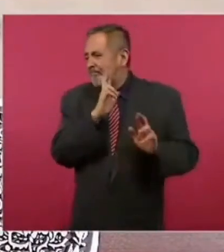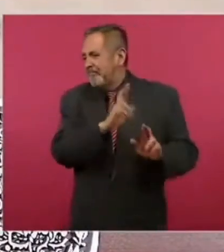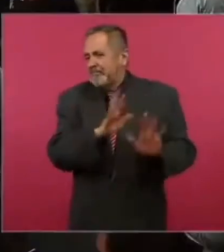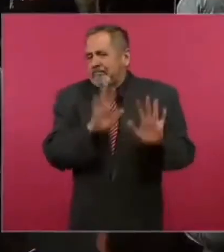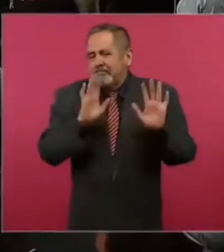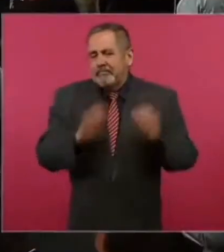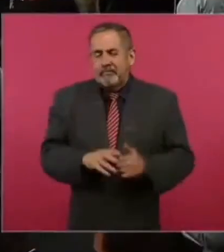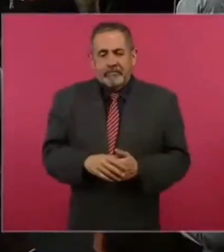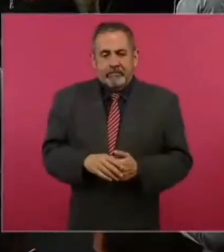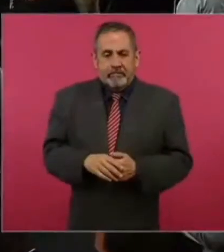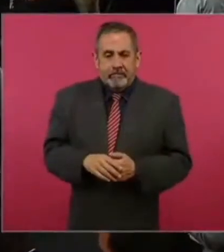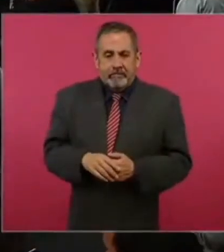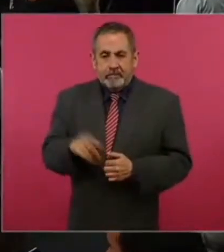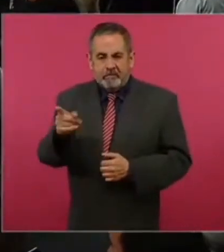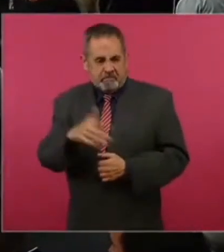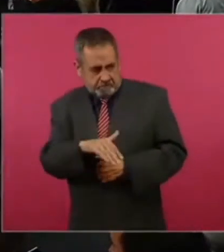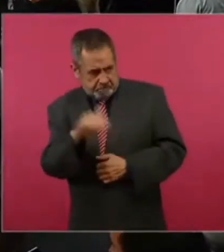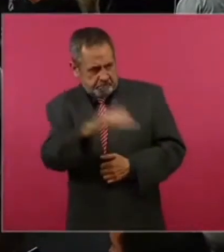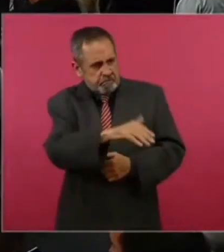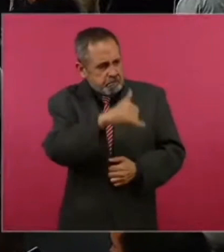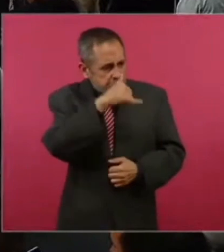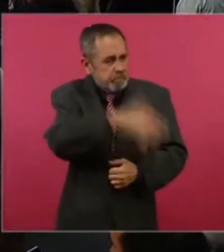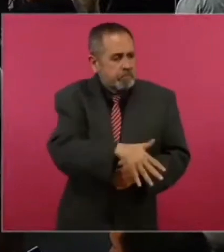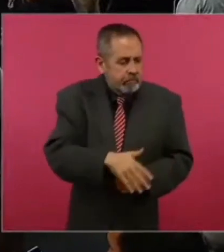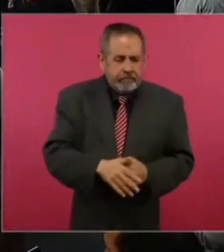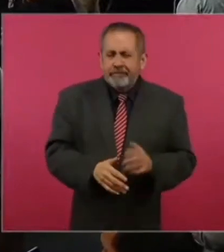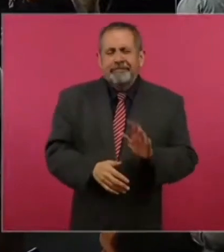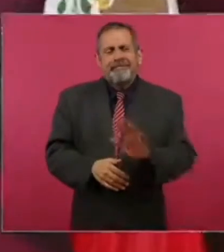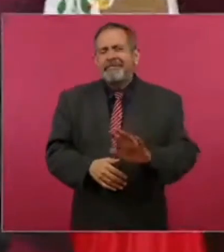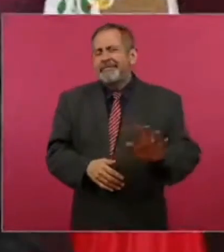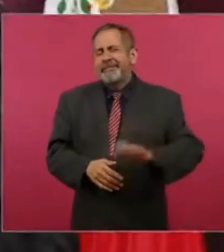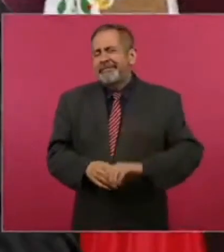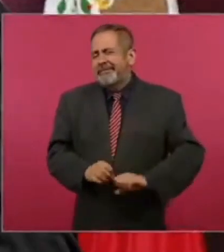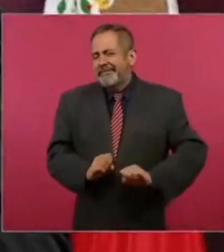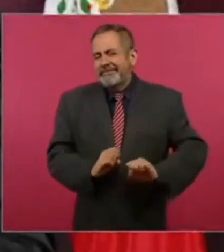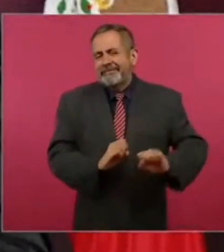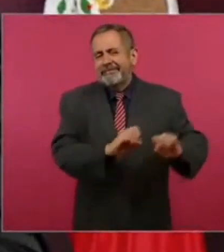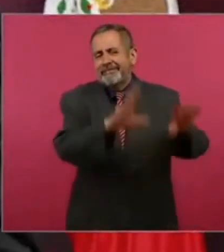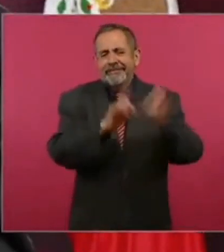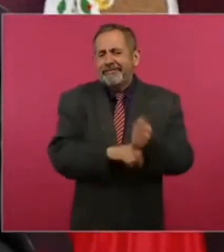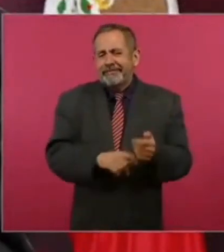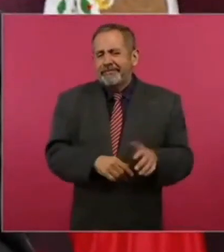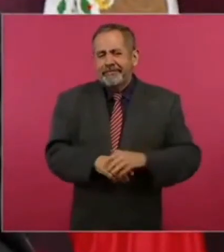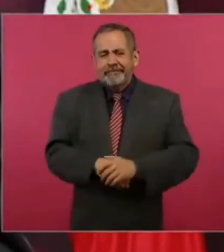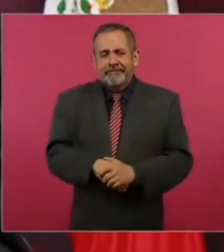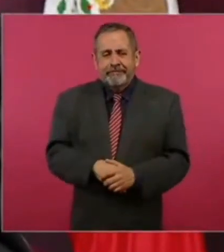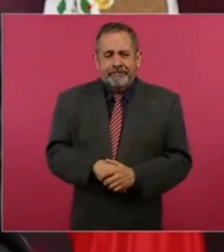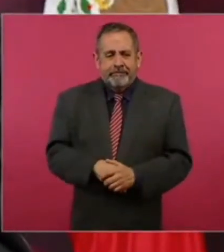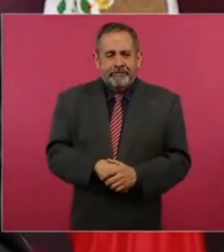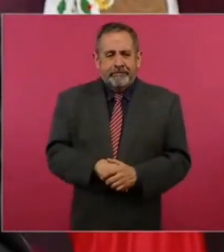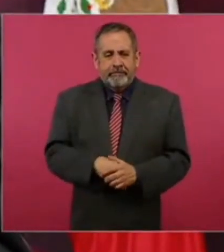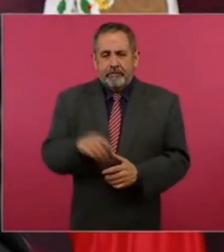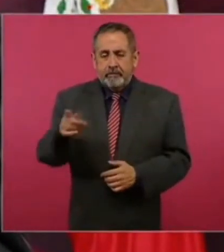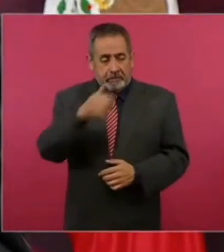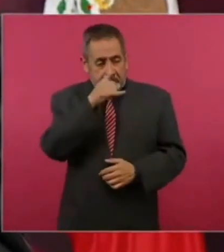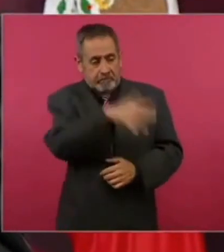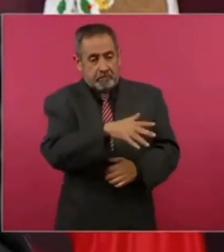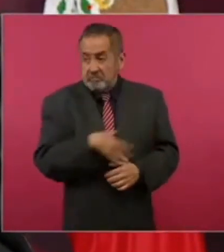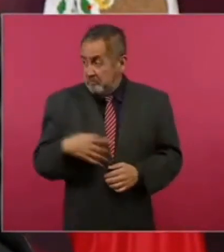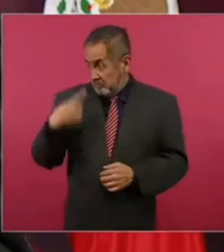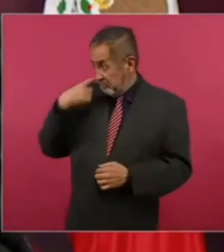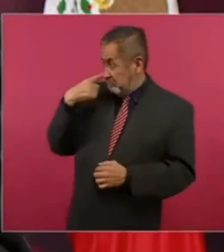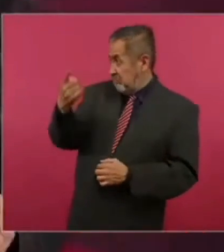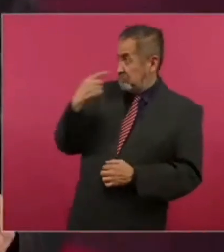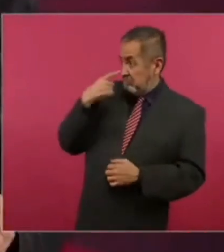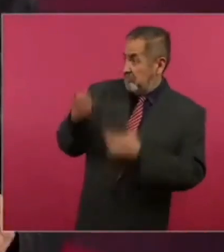No testerear a nuestros adversarios ni con